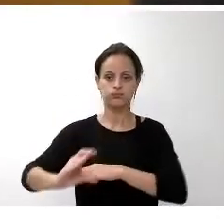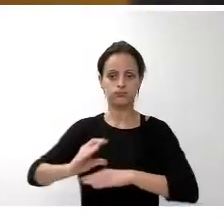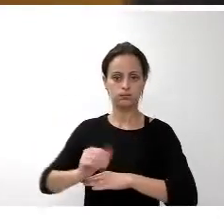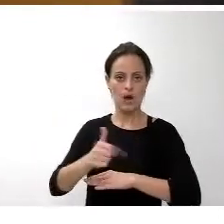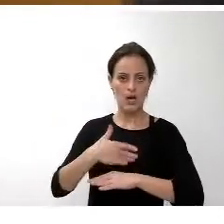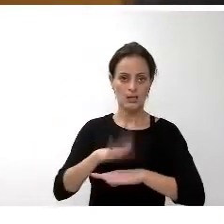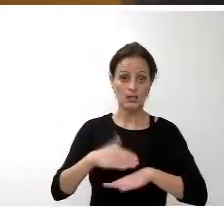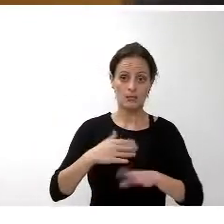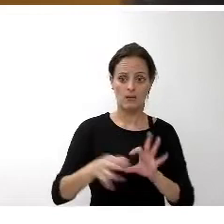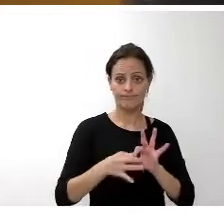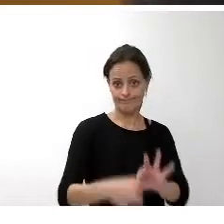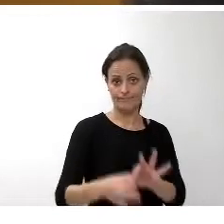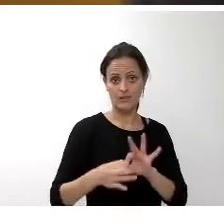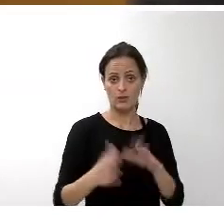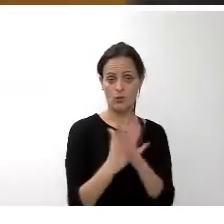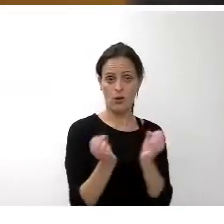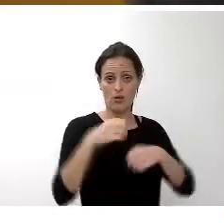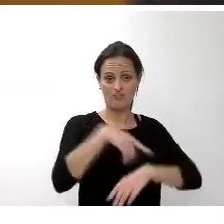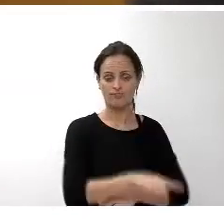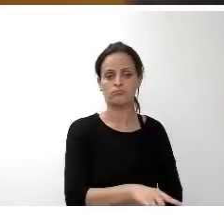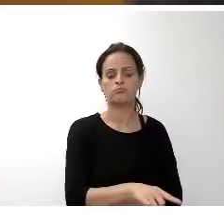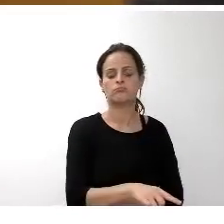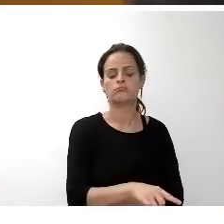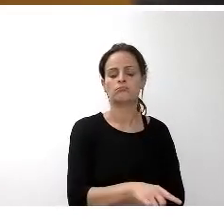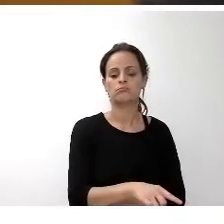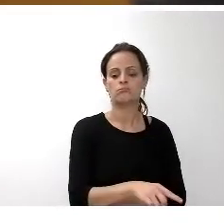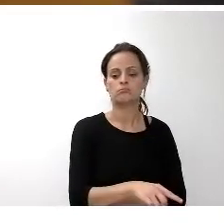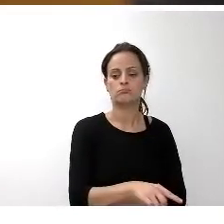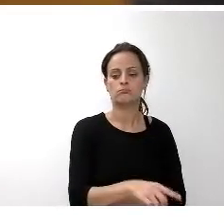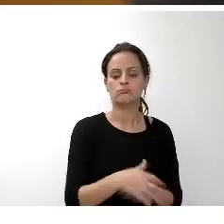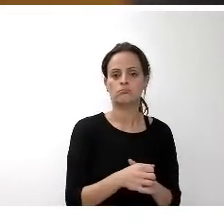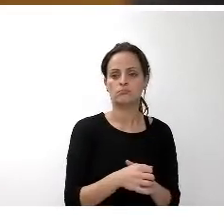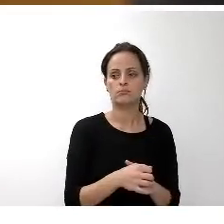presupuesto, pues sí que refleja ese gap.